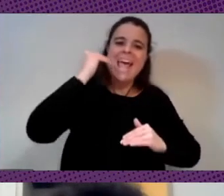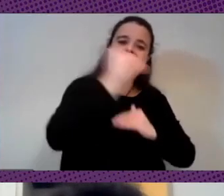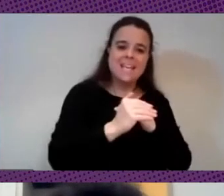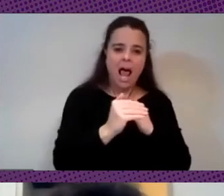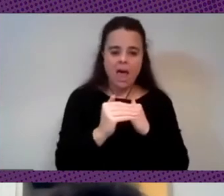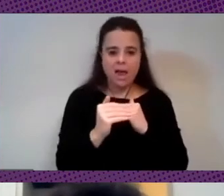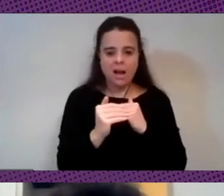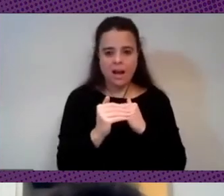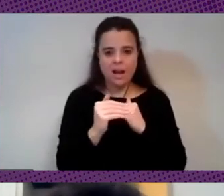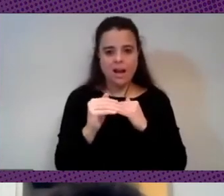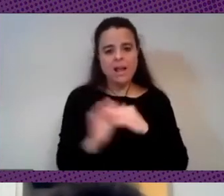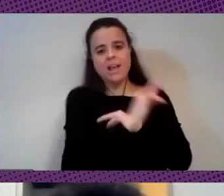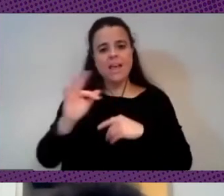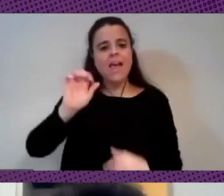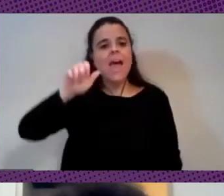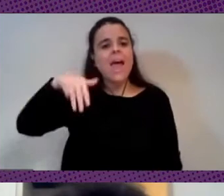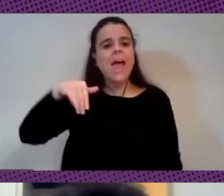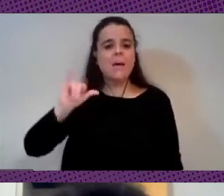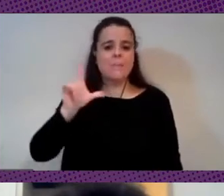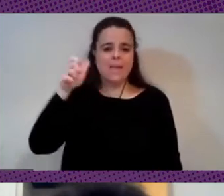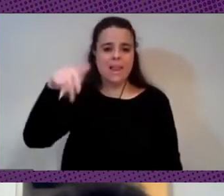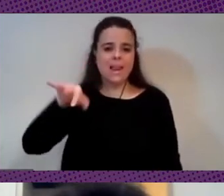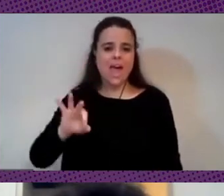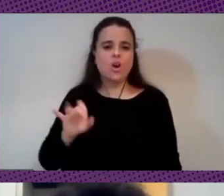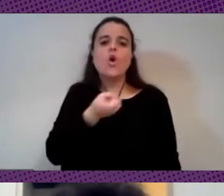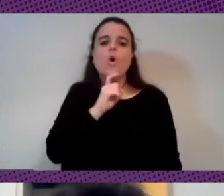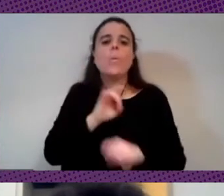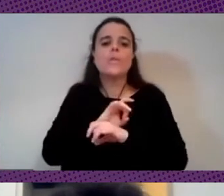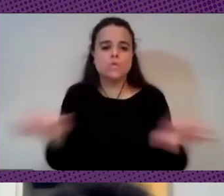Emiliano llevar a un punto de difusión